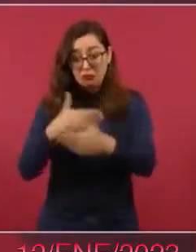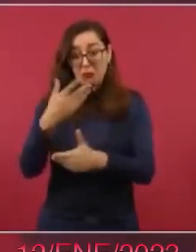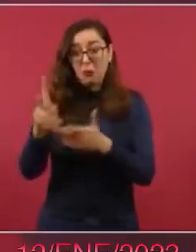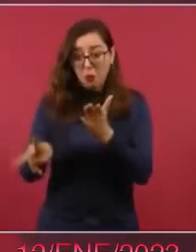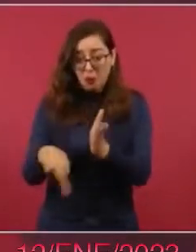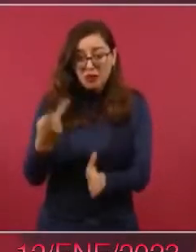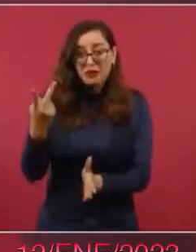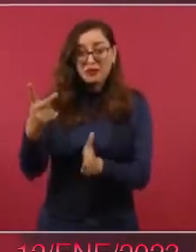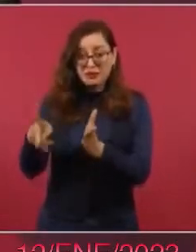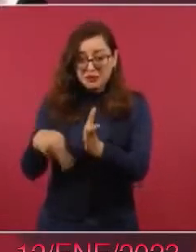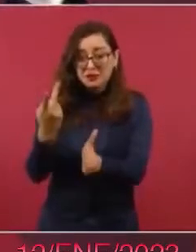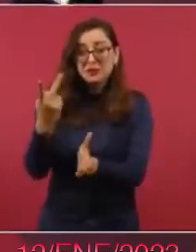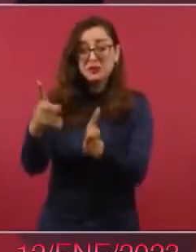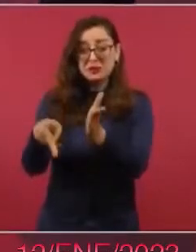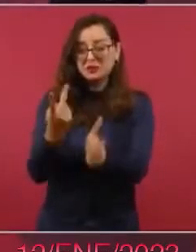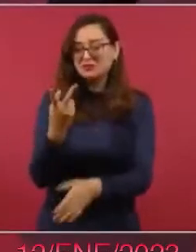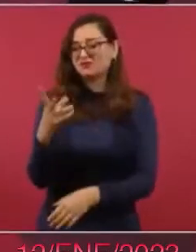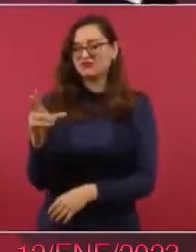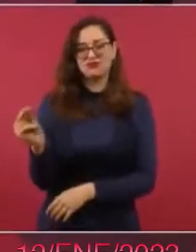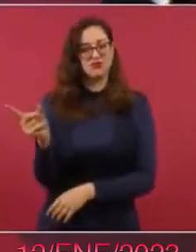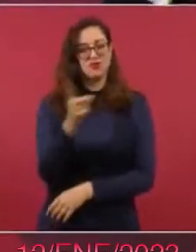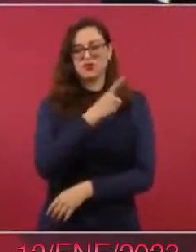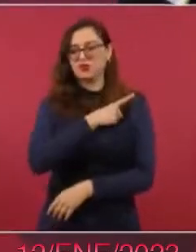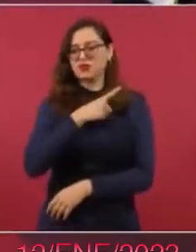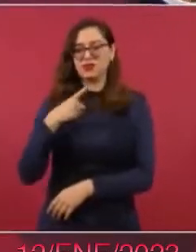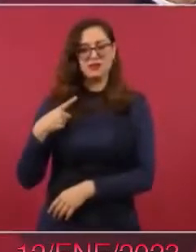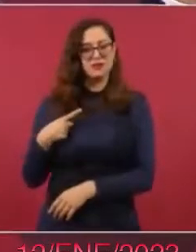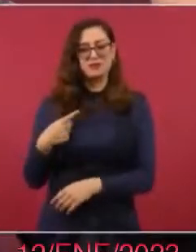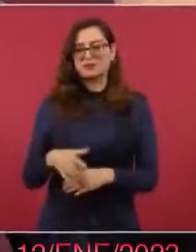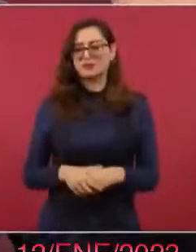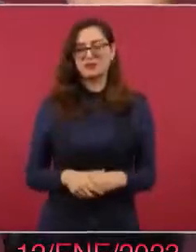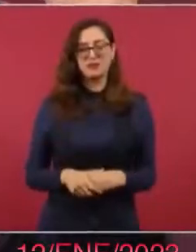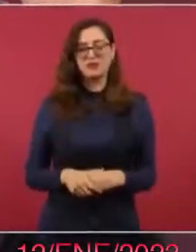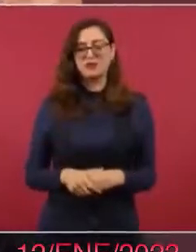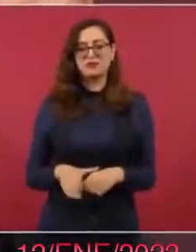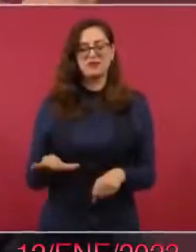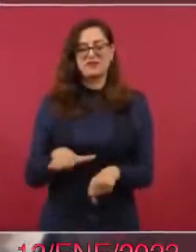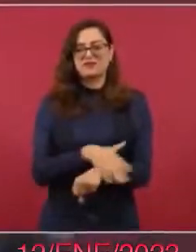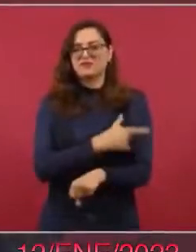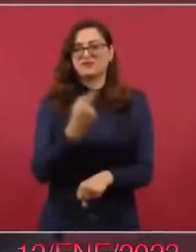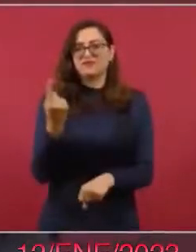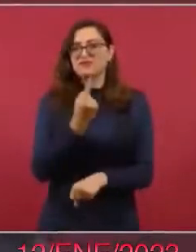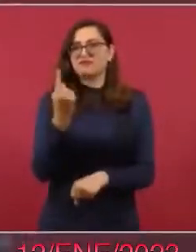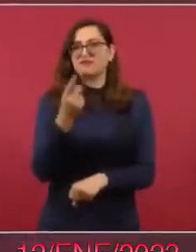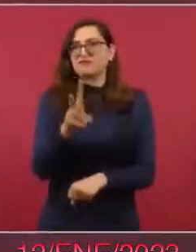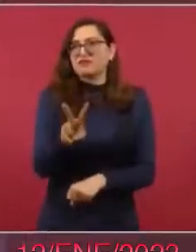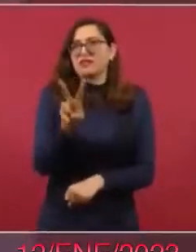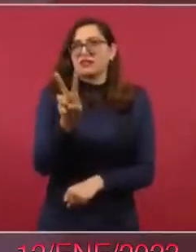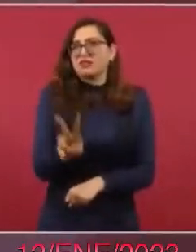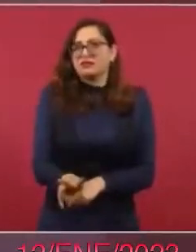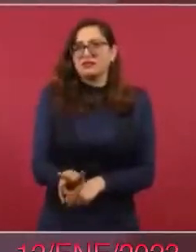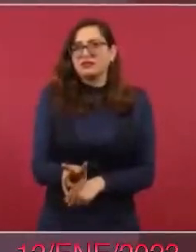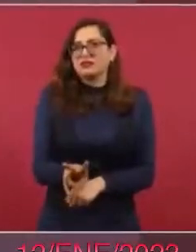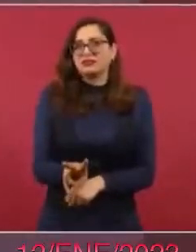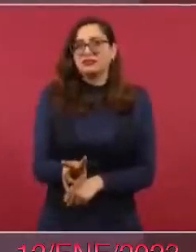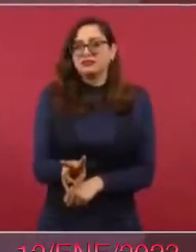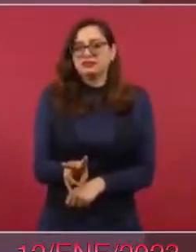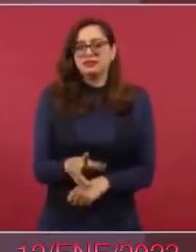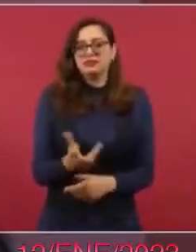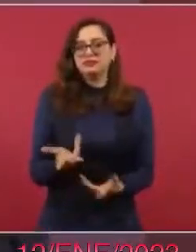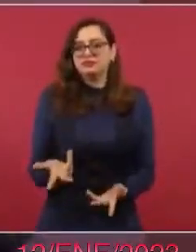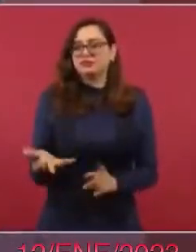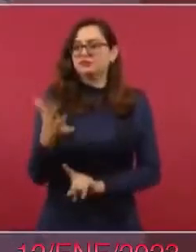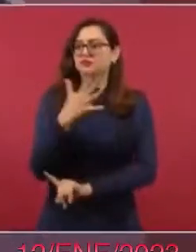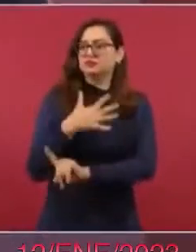porque se vivía como en un